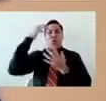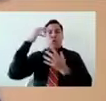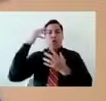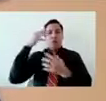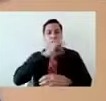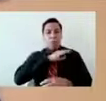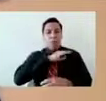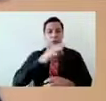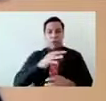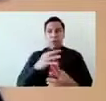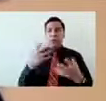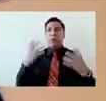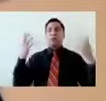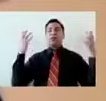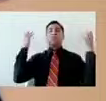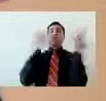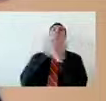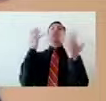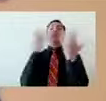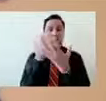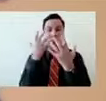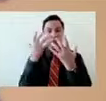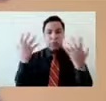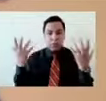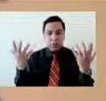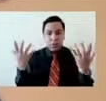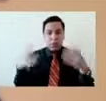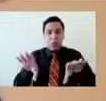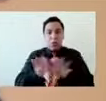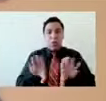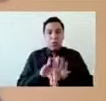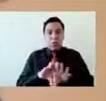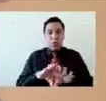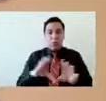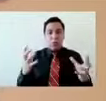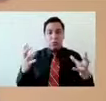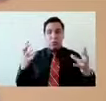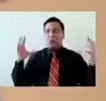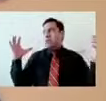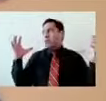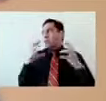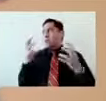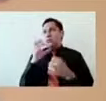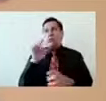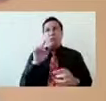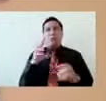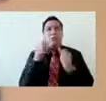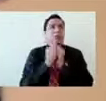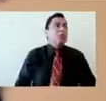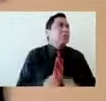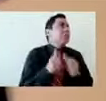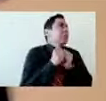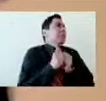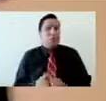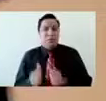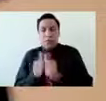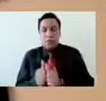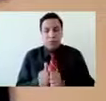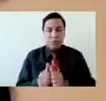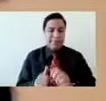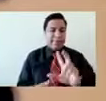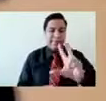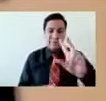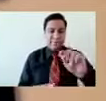pues, convertirse en una situación desregulada como la fobia o en algunos otros momentos. Entonces, el identificar,